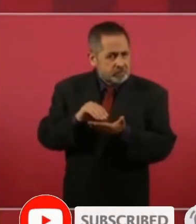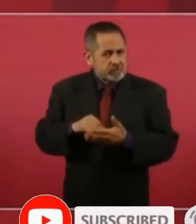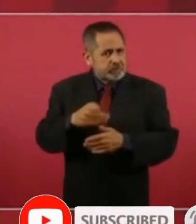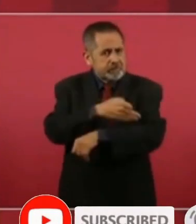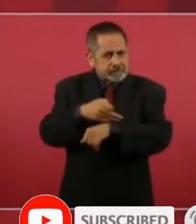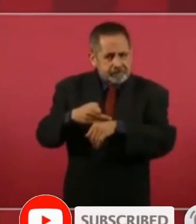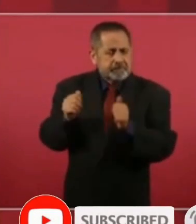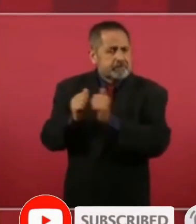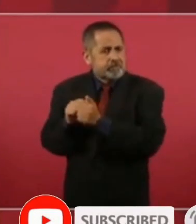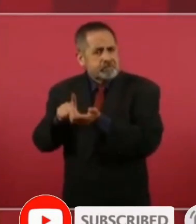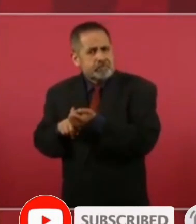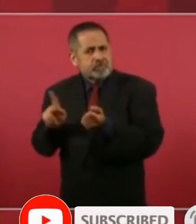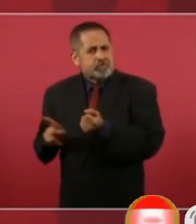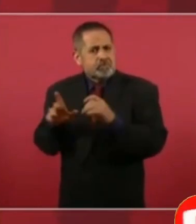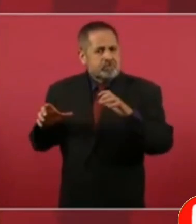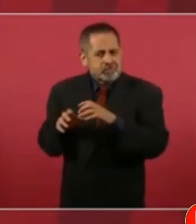con sus pueblos.